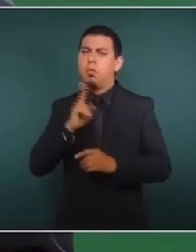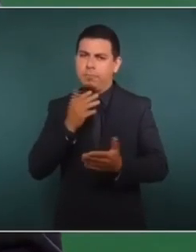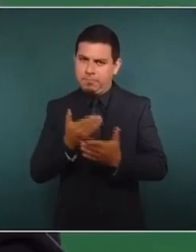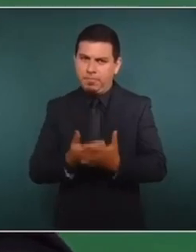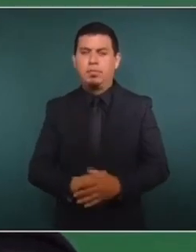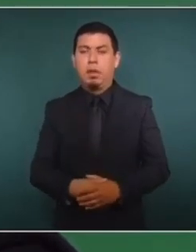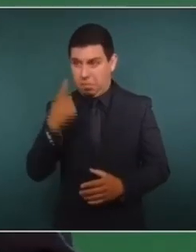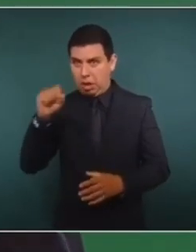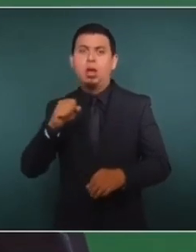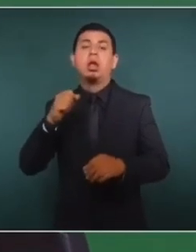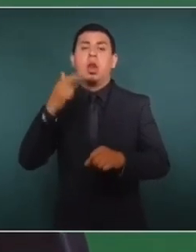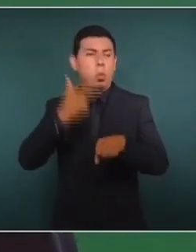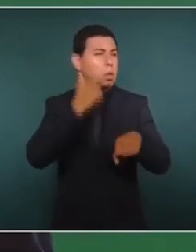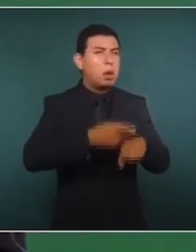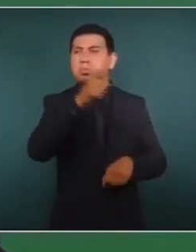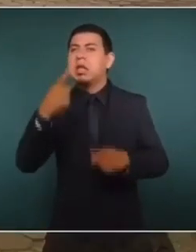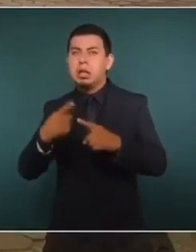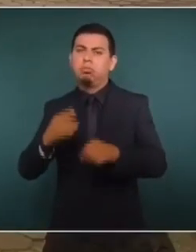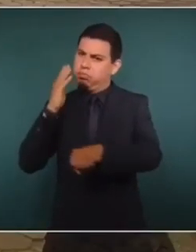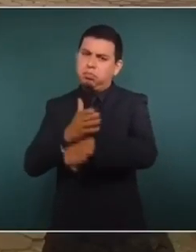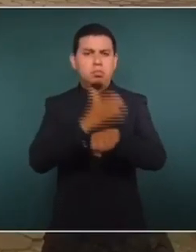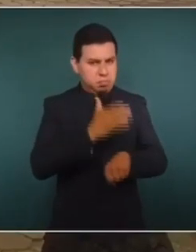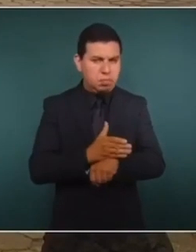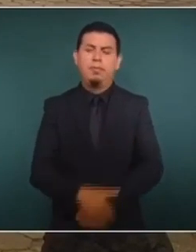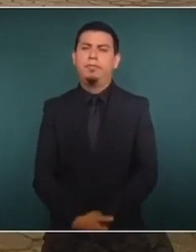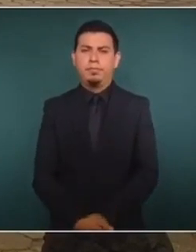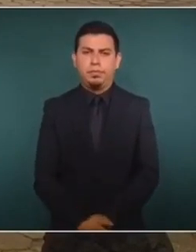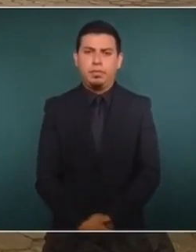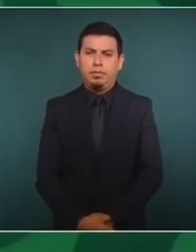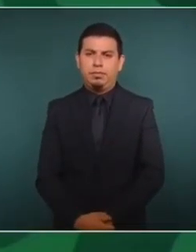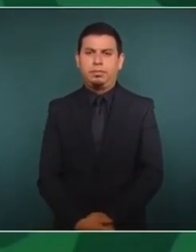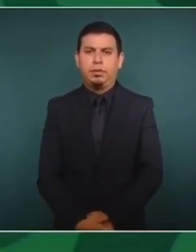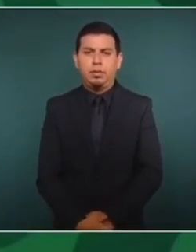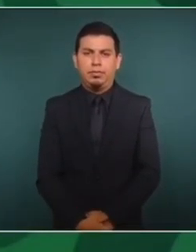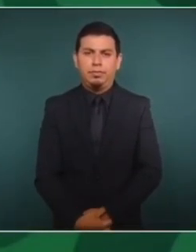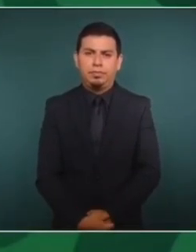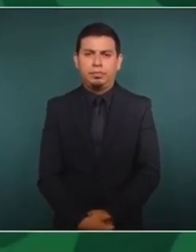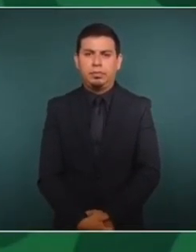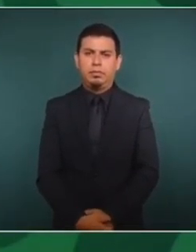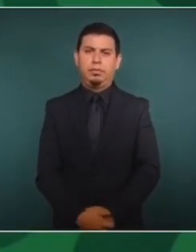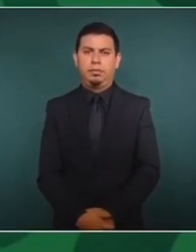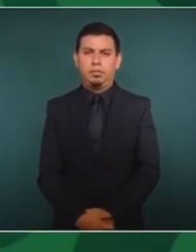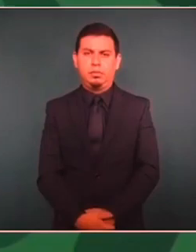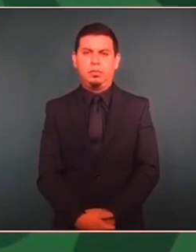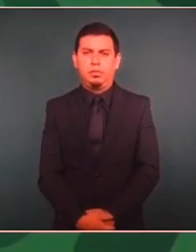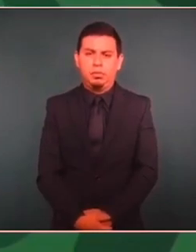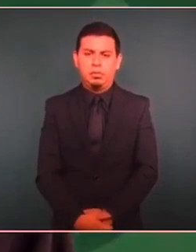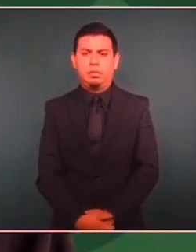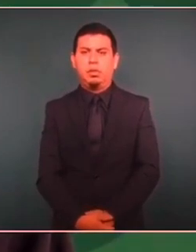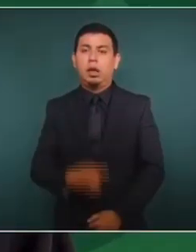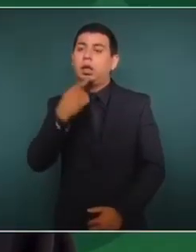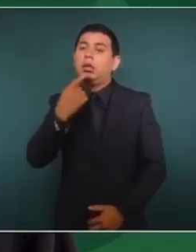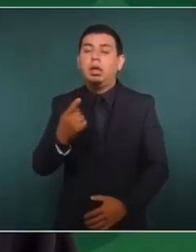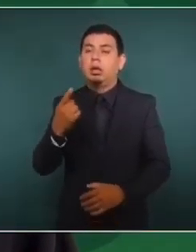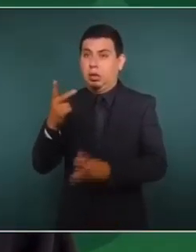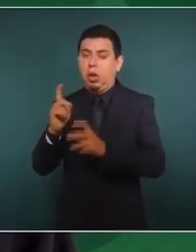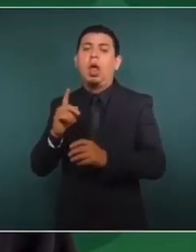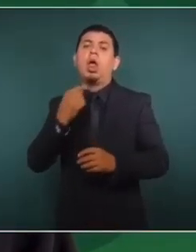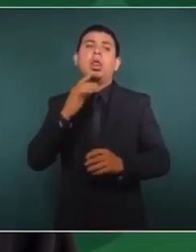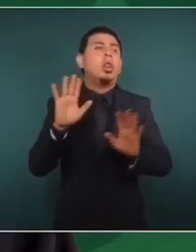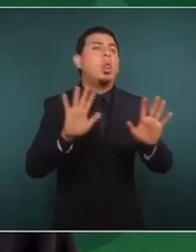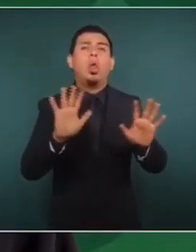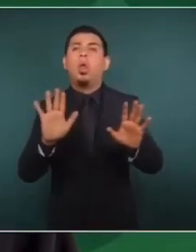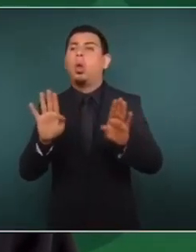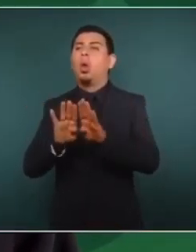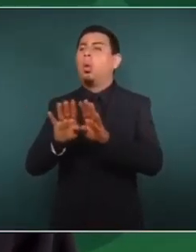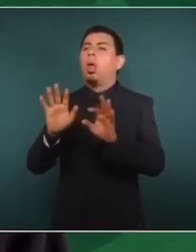solo que se castiga a los responsables, sino lo que he venido diciendo. Que se denuncie públicamente a los